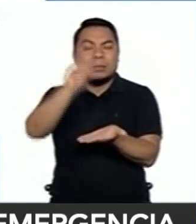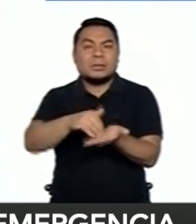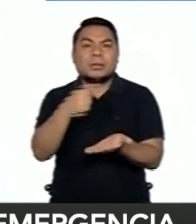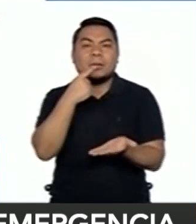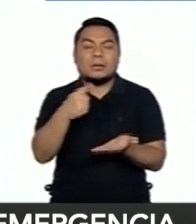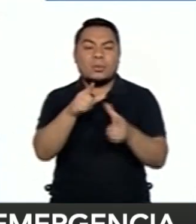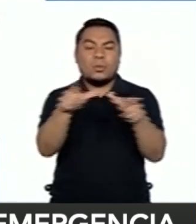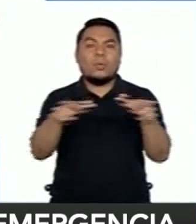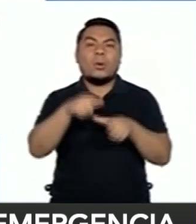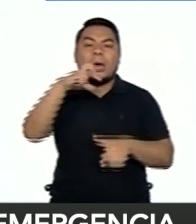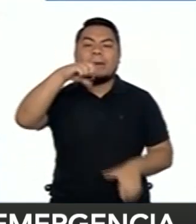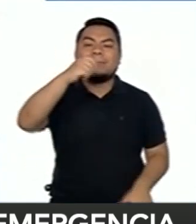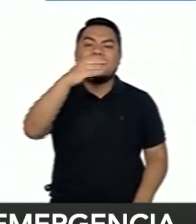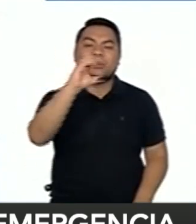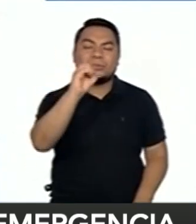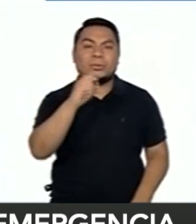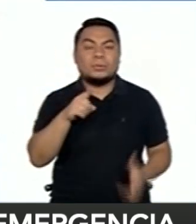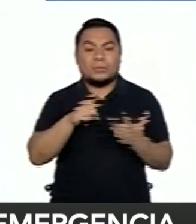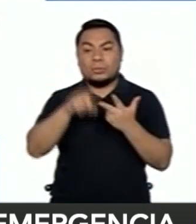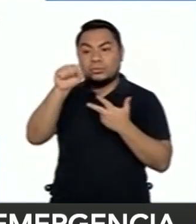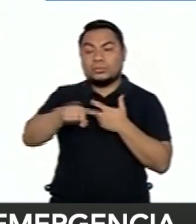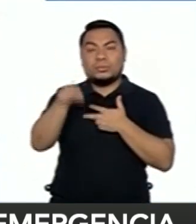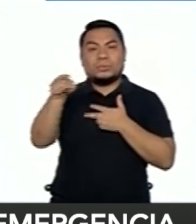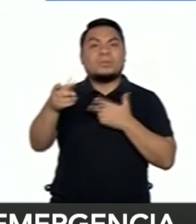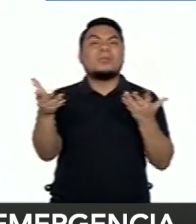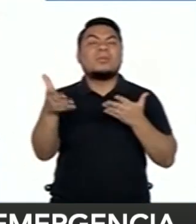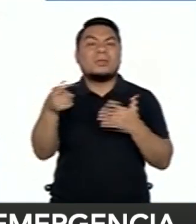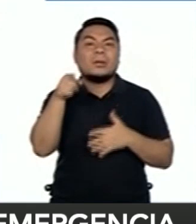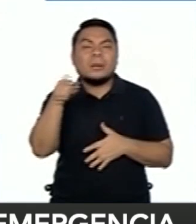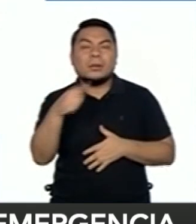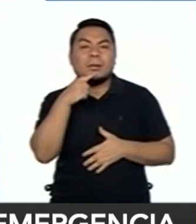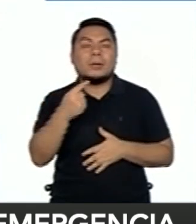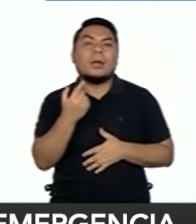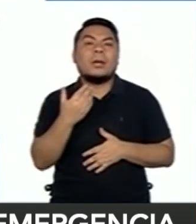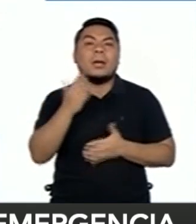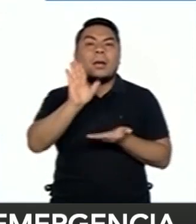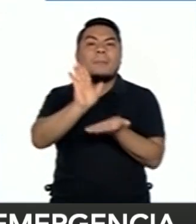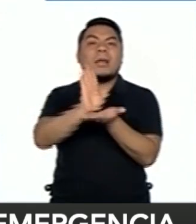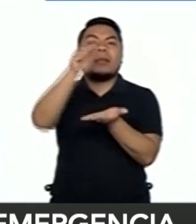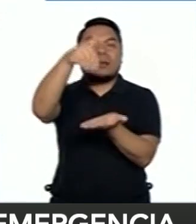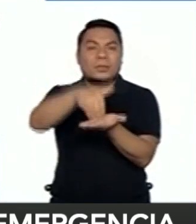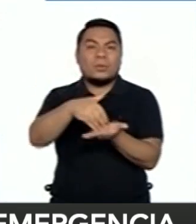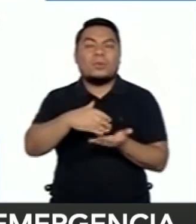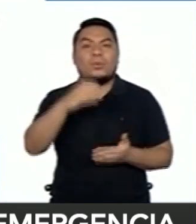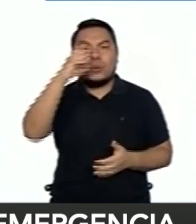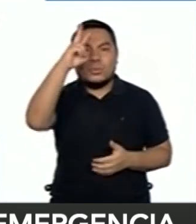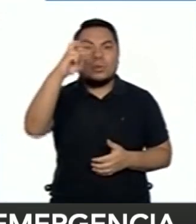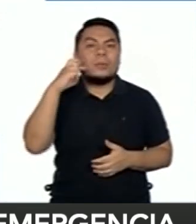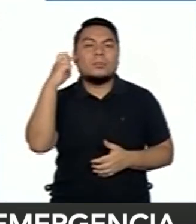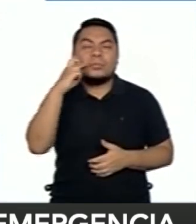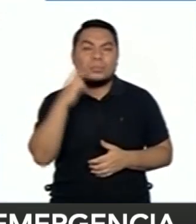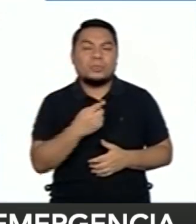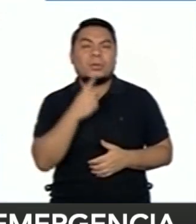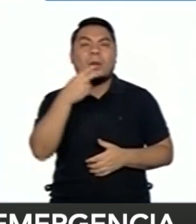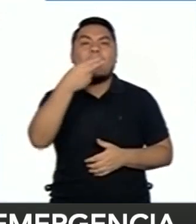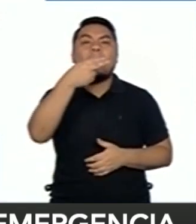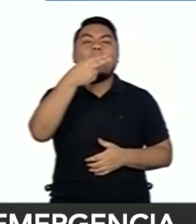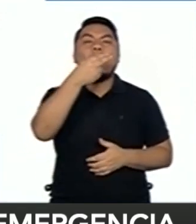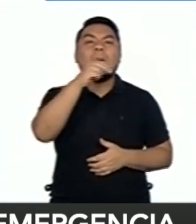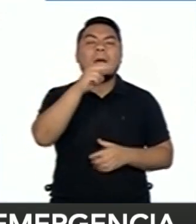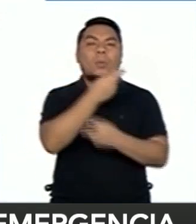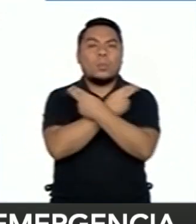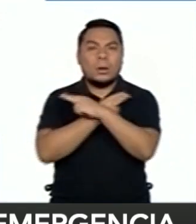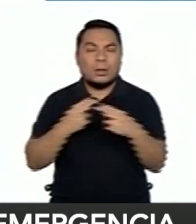región de Pasco, y en el sur tenemos las regiones de Madre de Dios, Cusco, Puno, Apurima, Huancabelica,